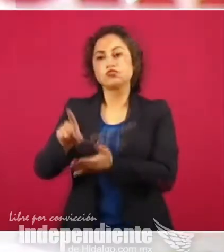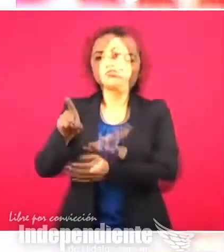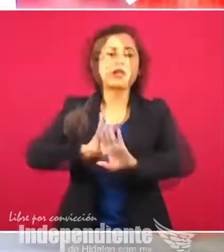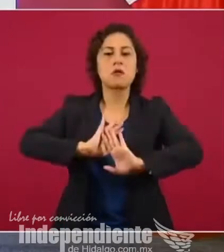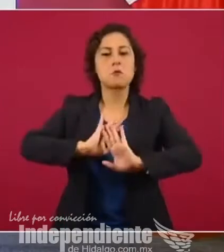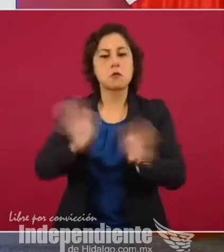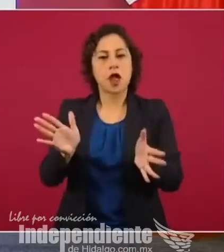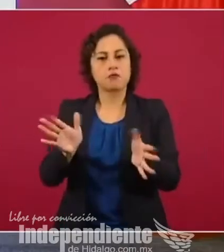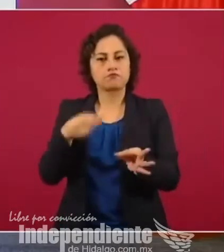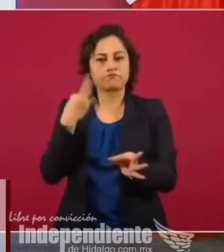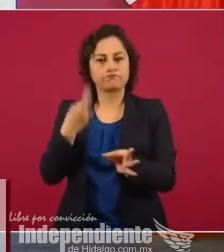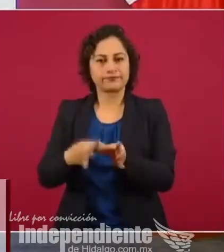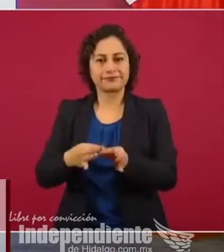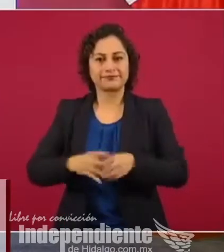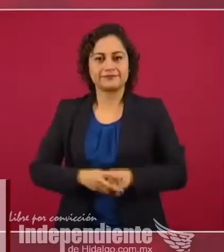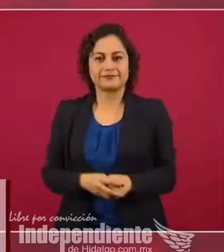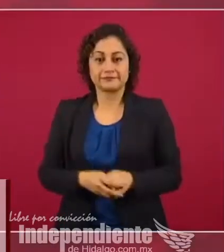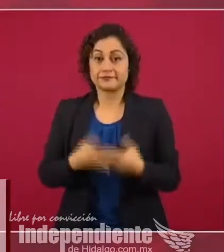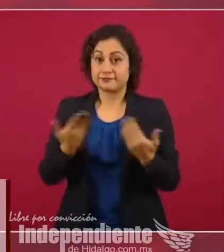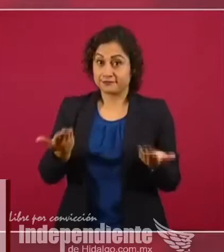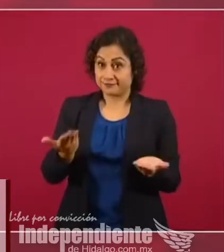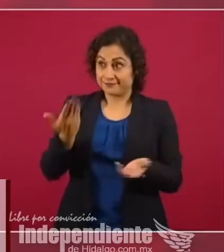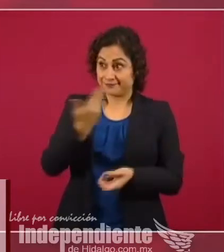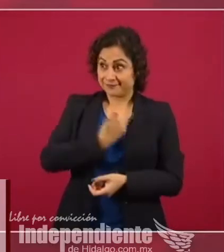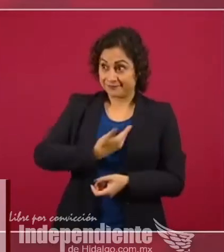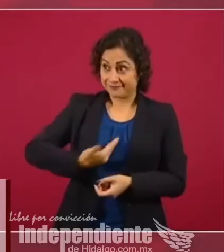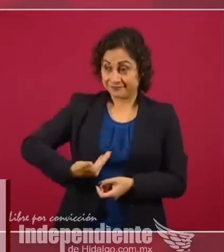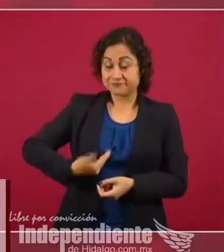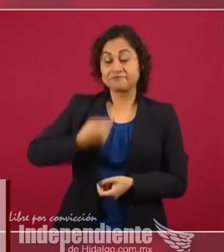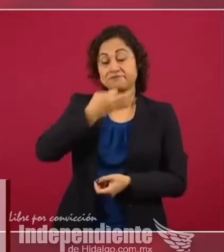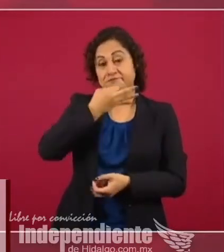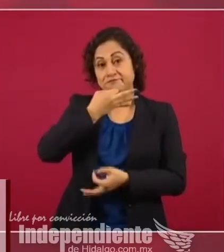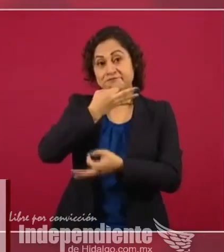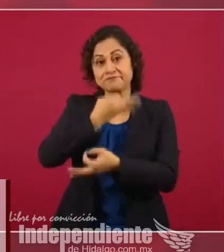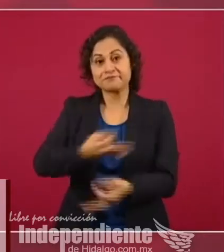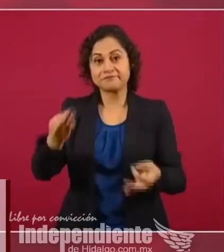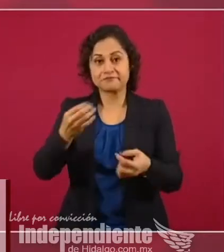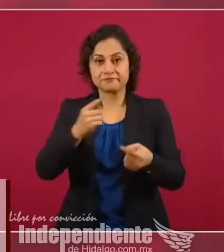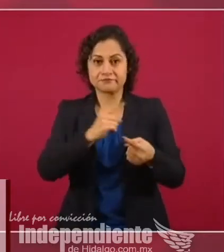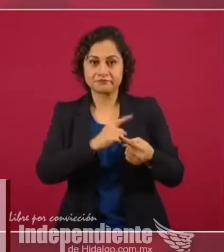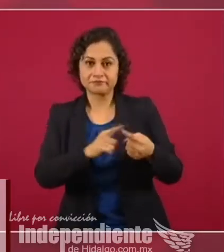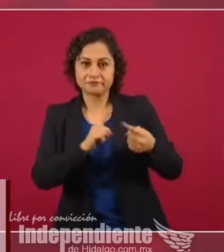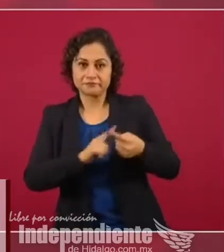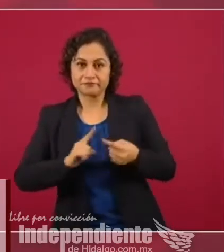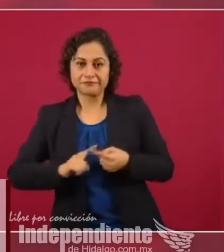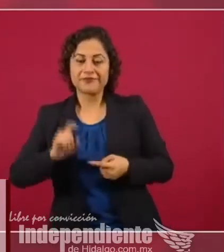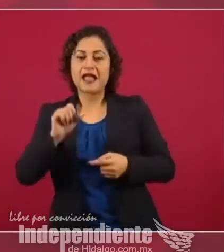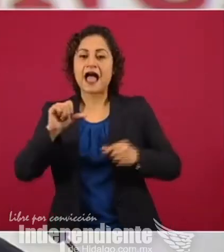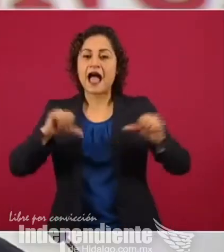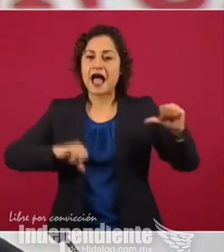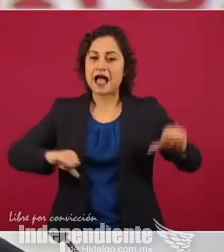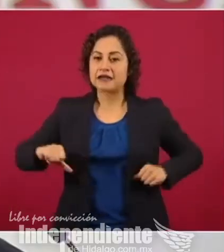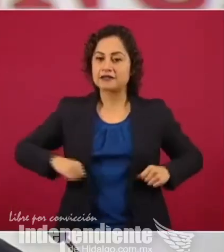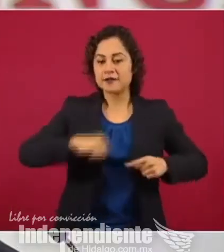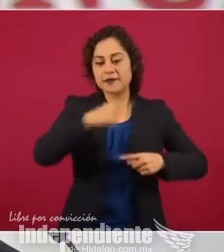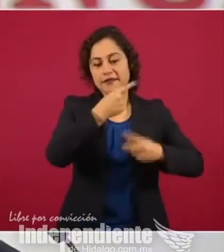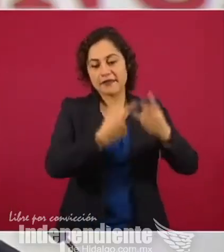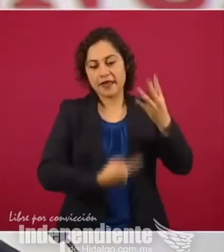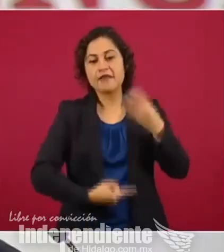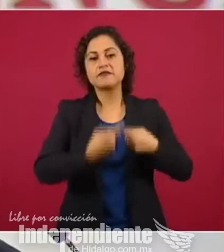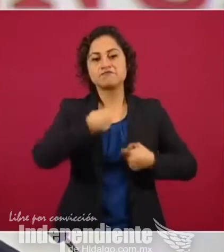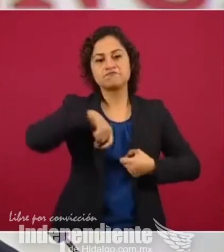UMAS. Señor Presidente, con estas acciones y en beneficios concretos, el Fobista estamos cumpliendo con el compromiso de la Cuarta